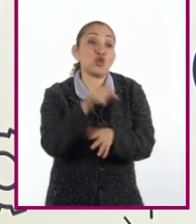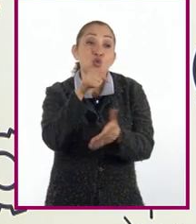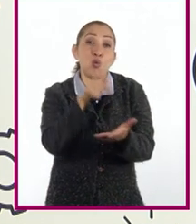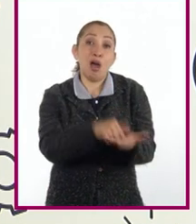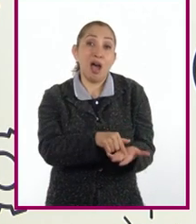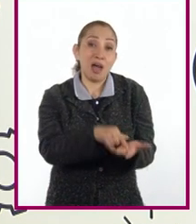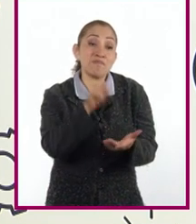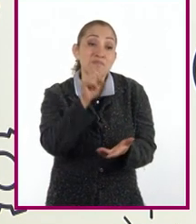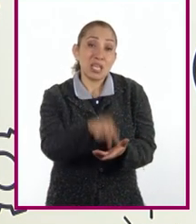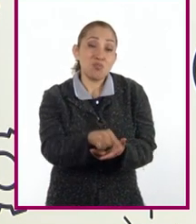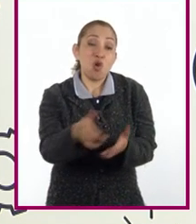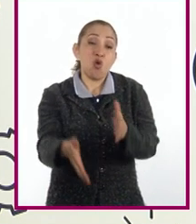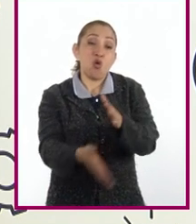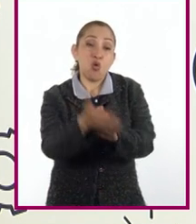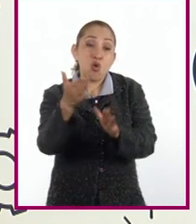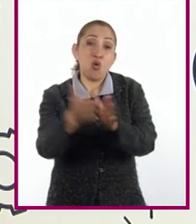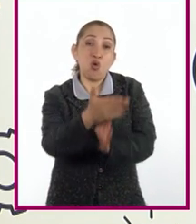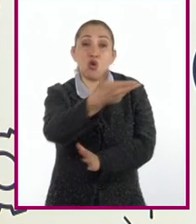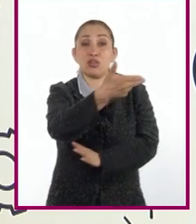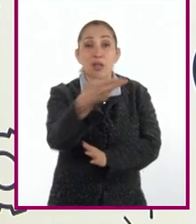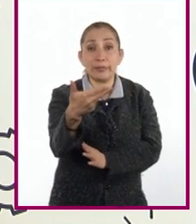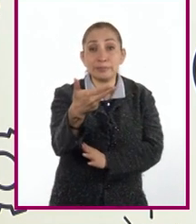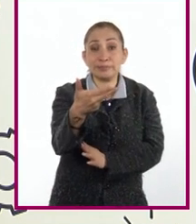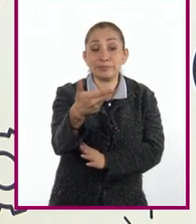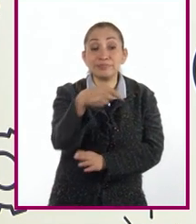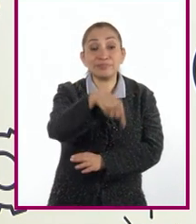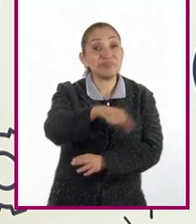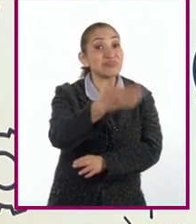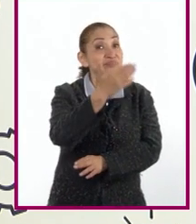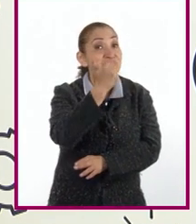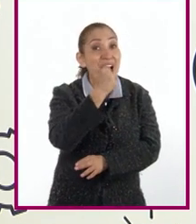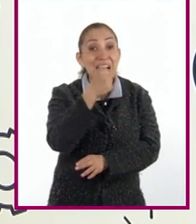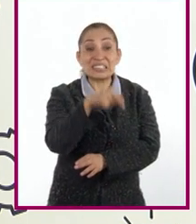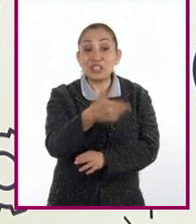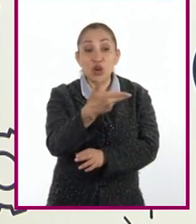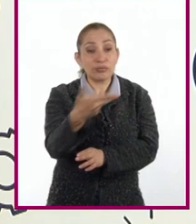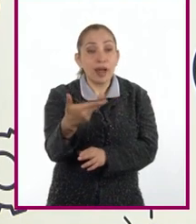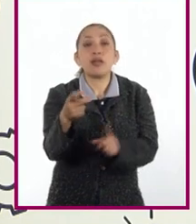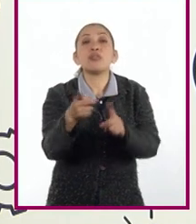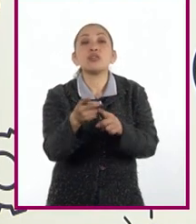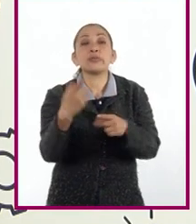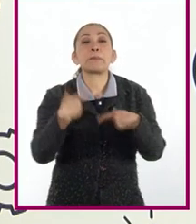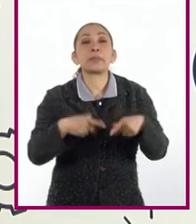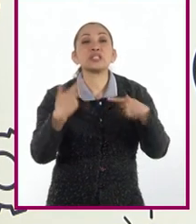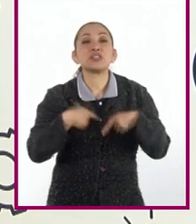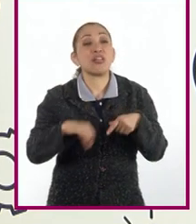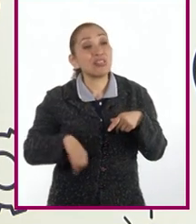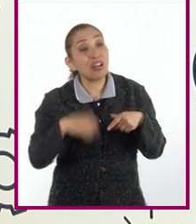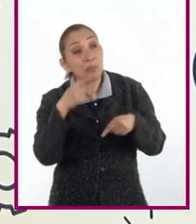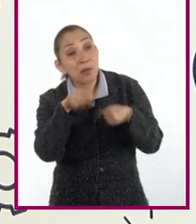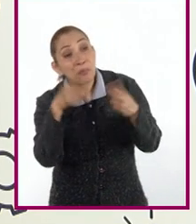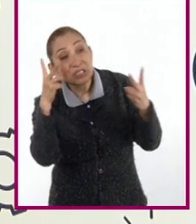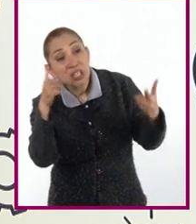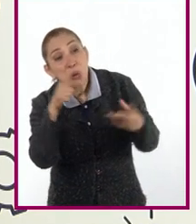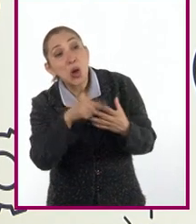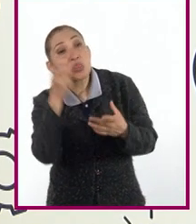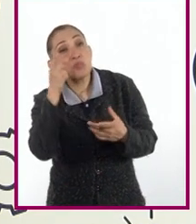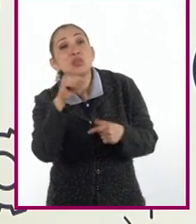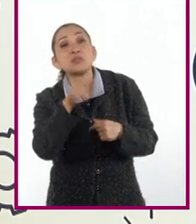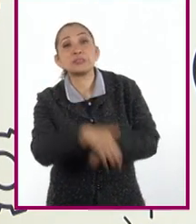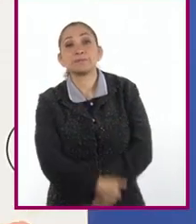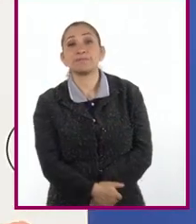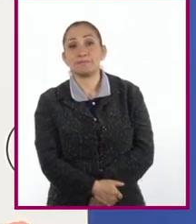lugar donde se construyen los hoteles, ya que si no se cuenta con ellos, las personas pierden interés en visitar estas zonas.